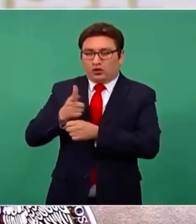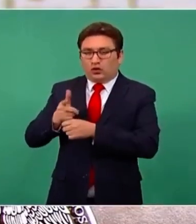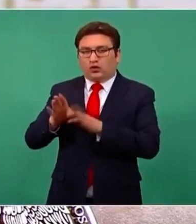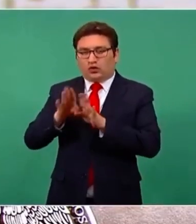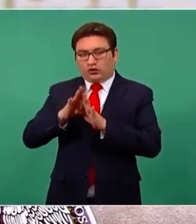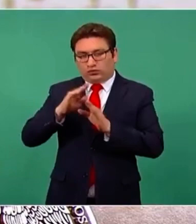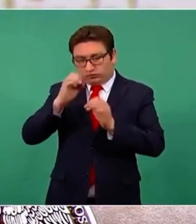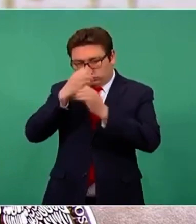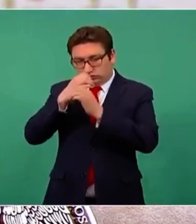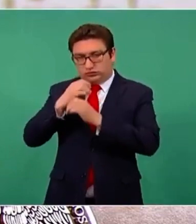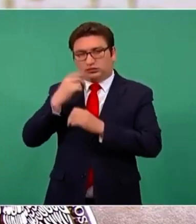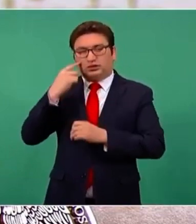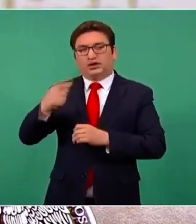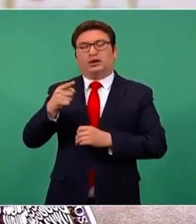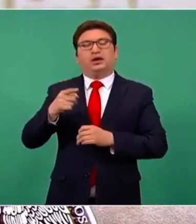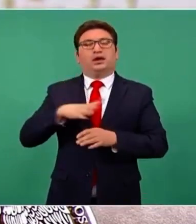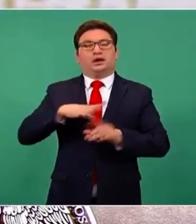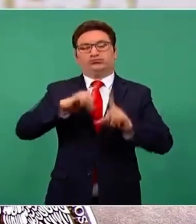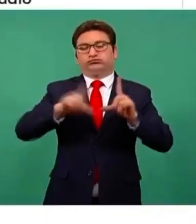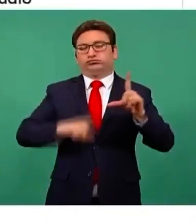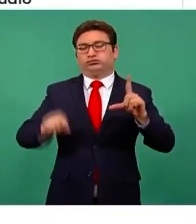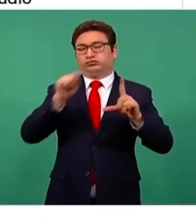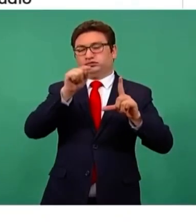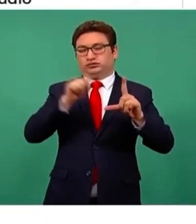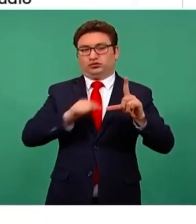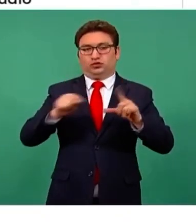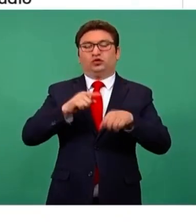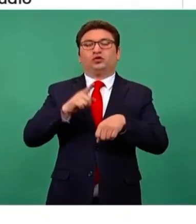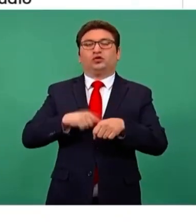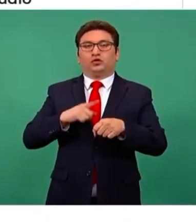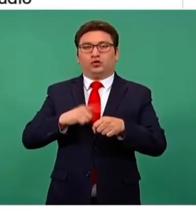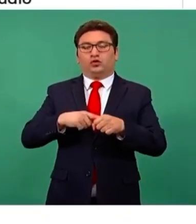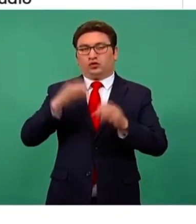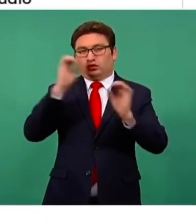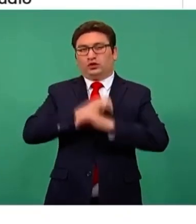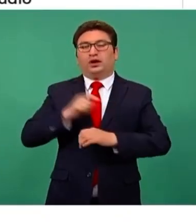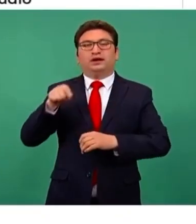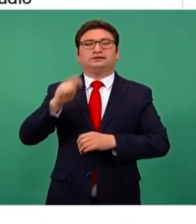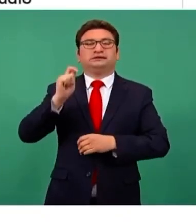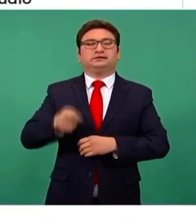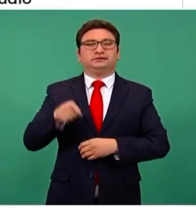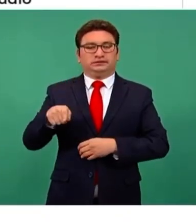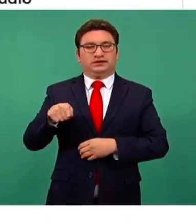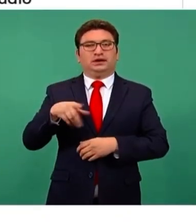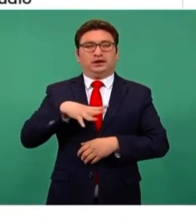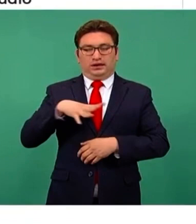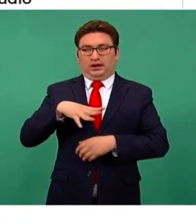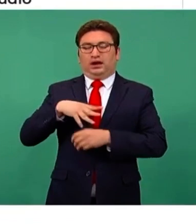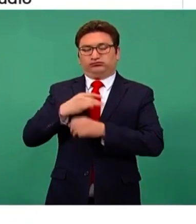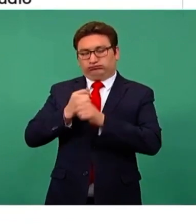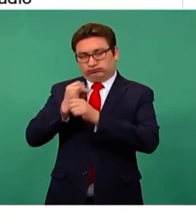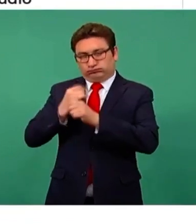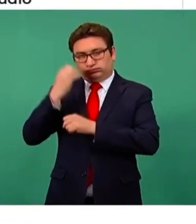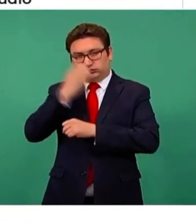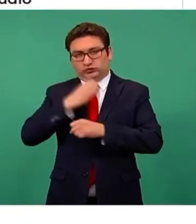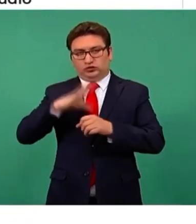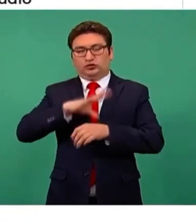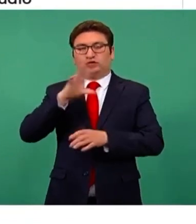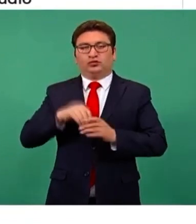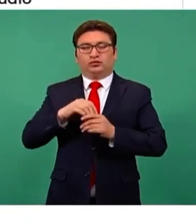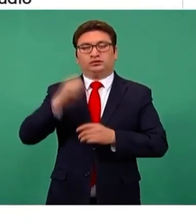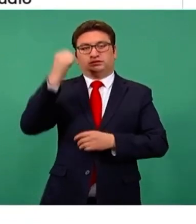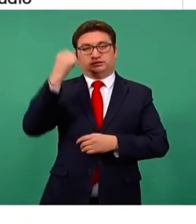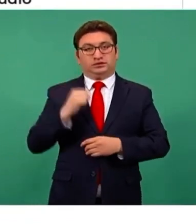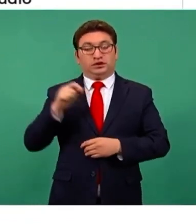cuatro entidades federativas, en donde ya hay estudios completos de las especímenes. En el caso de Sinaloa,